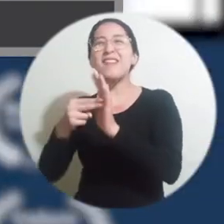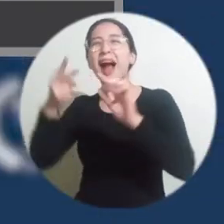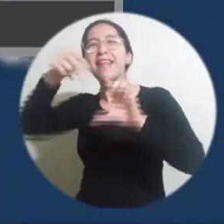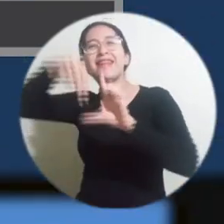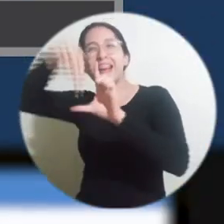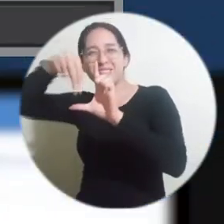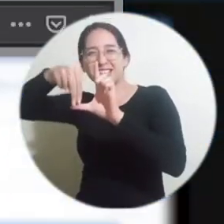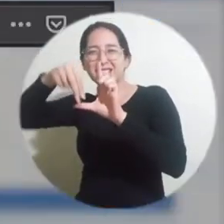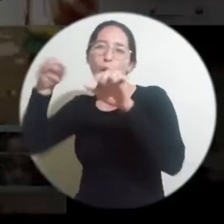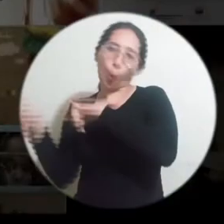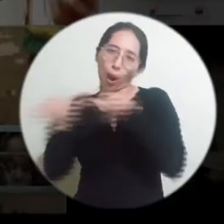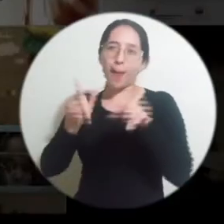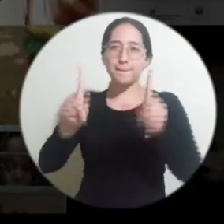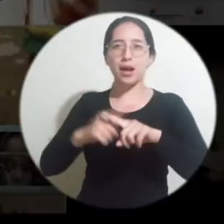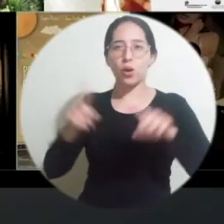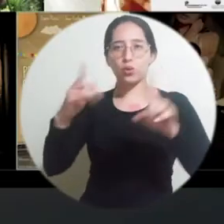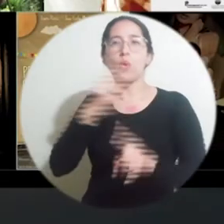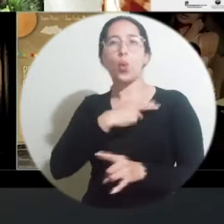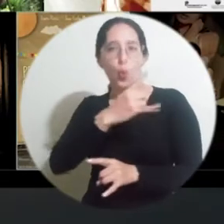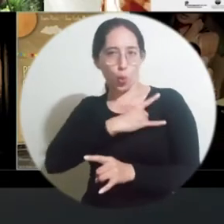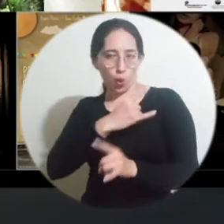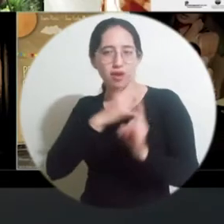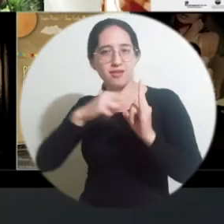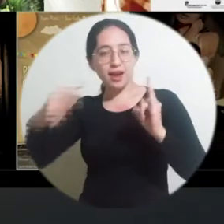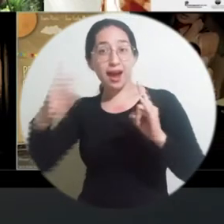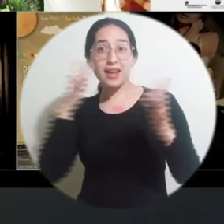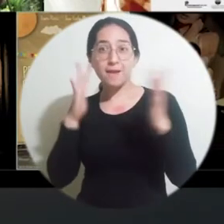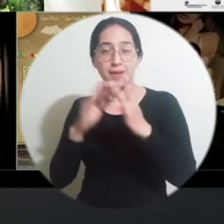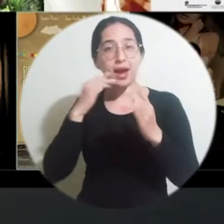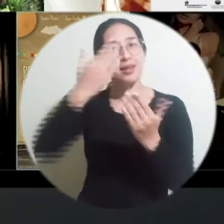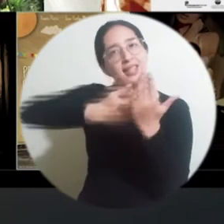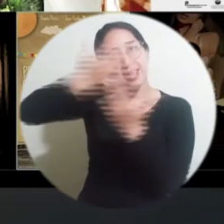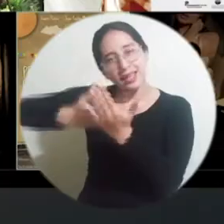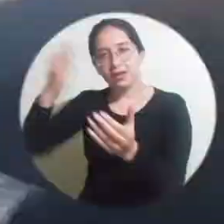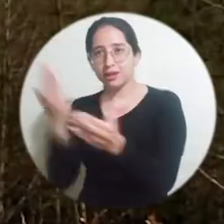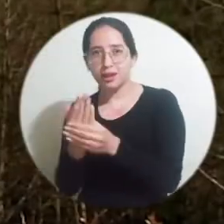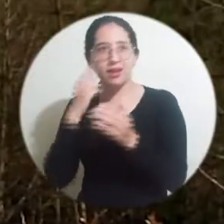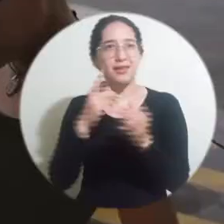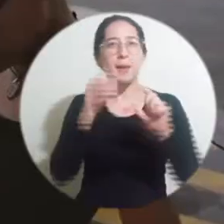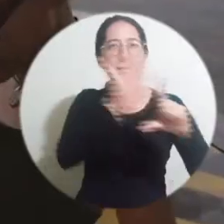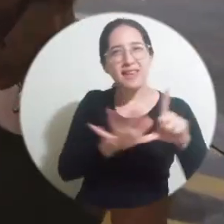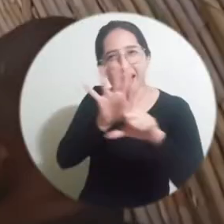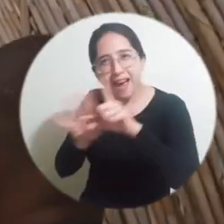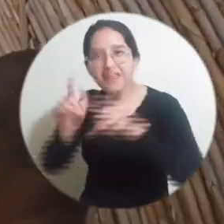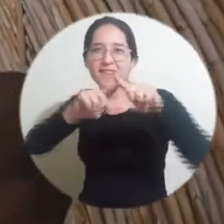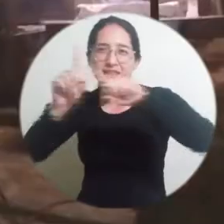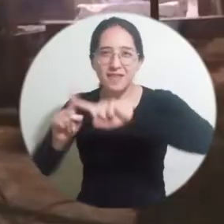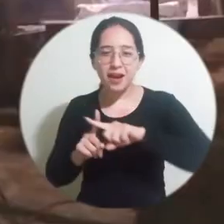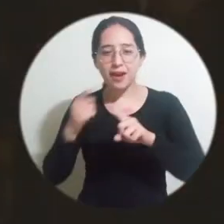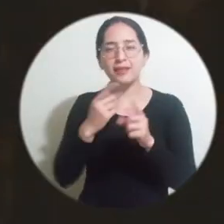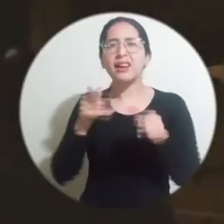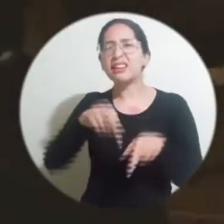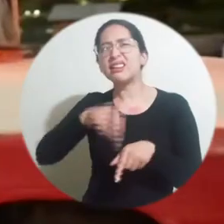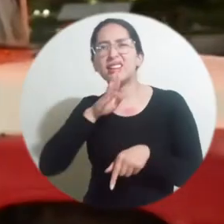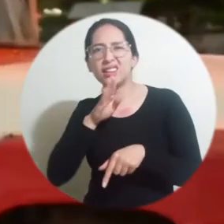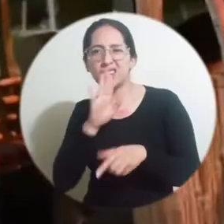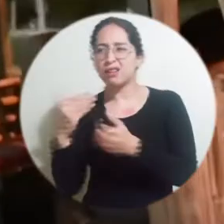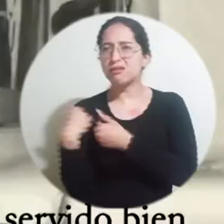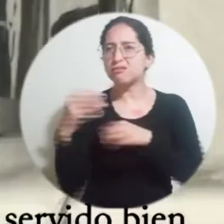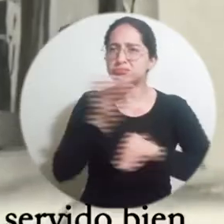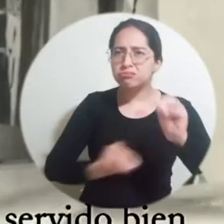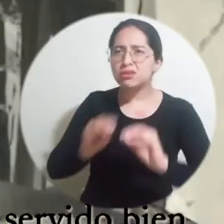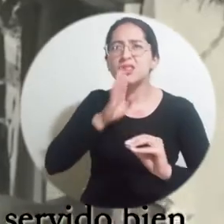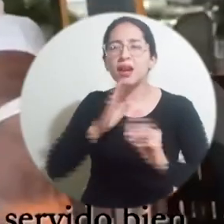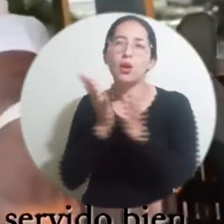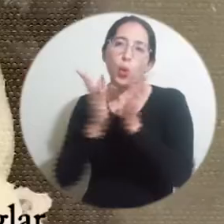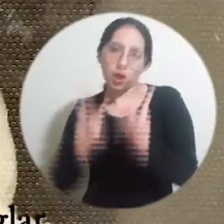disponibles en la plataforma Videósferas, el Netflix universitario donde también se visualizan cortometrajes, series y documentales producidos